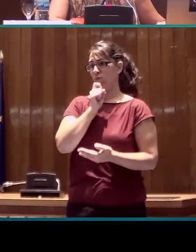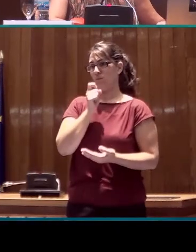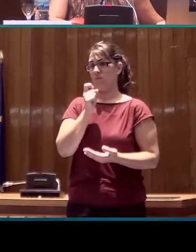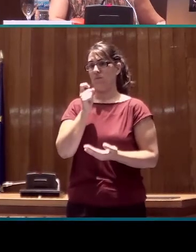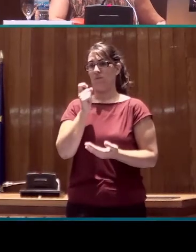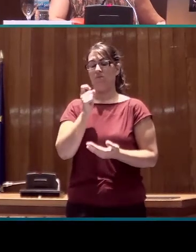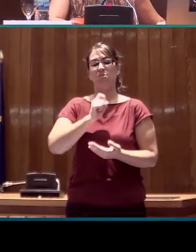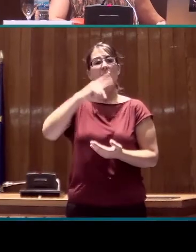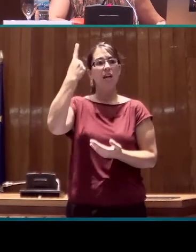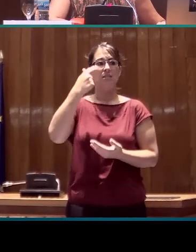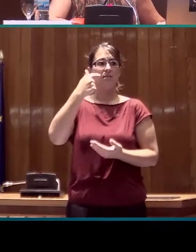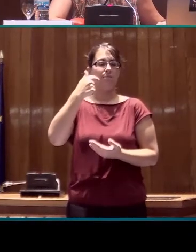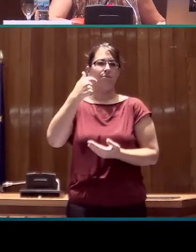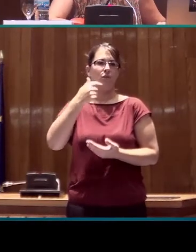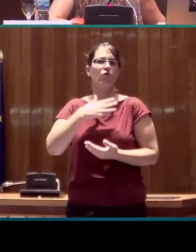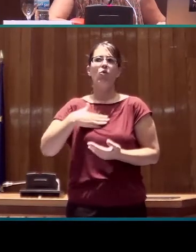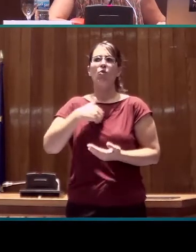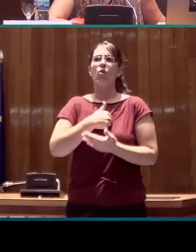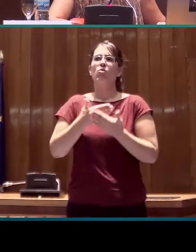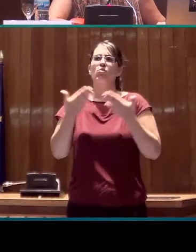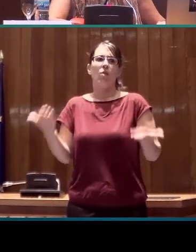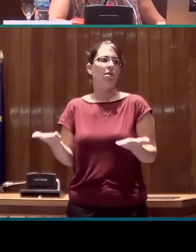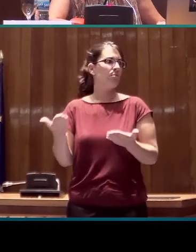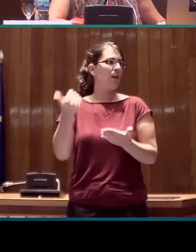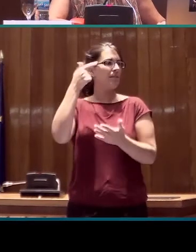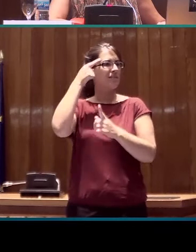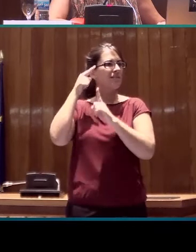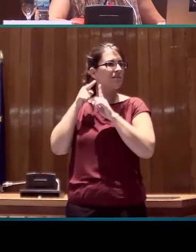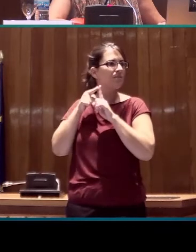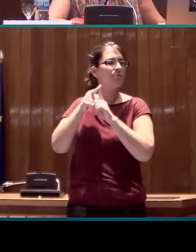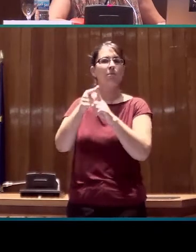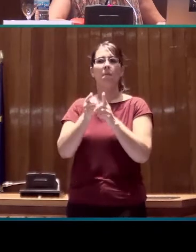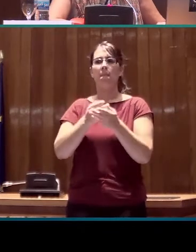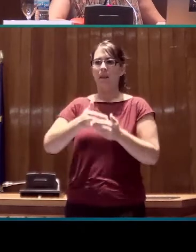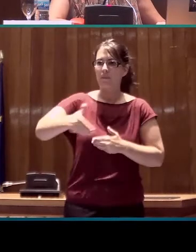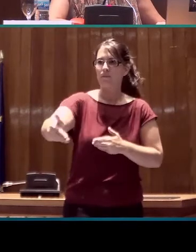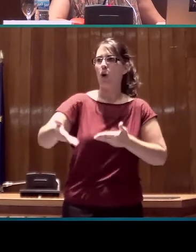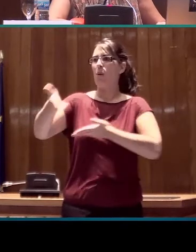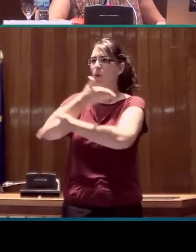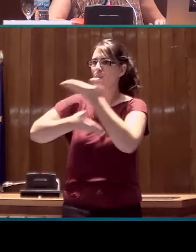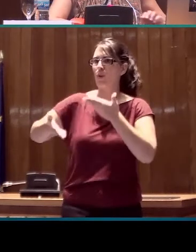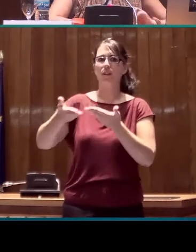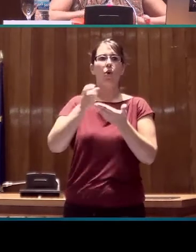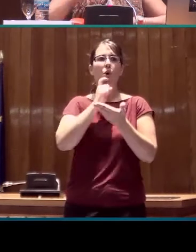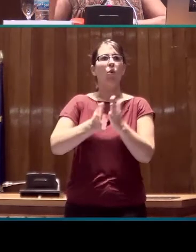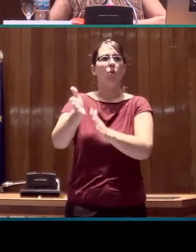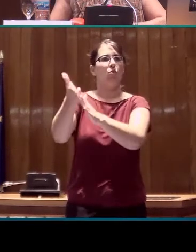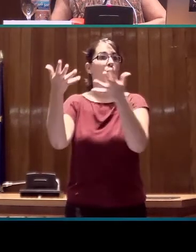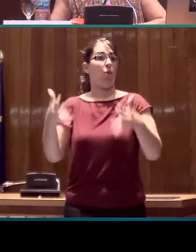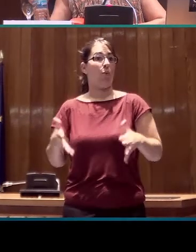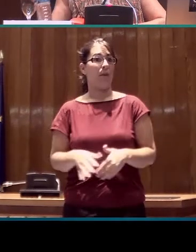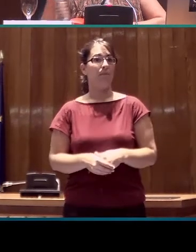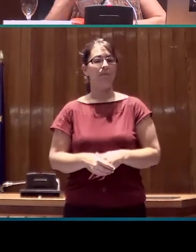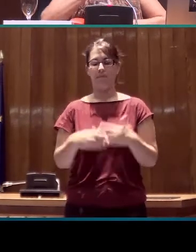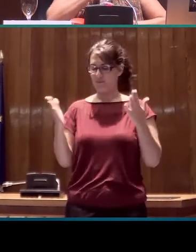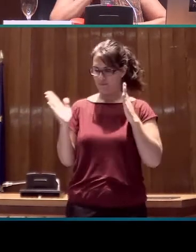de definir caminos y posibles colaboraciones en el futuro. Bien, en la Universidad de